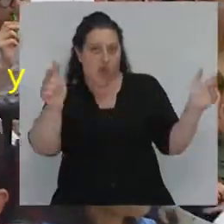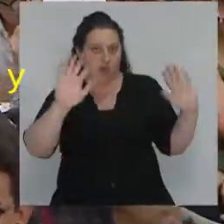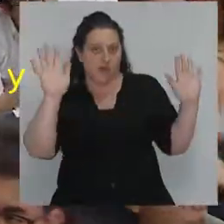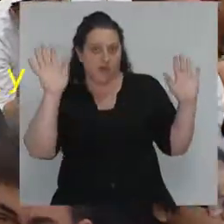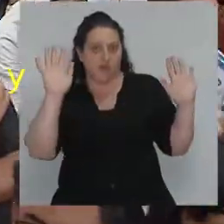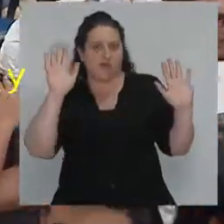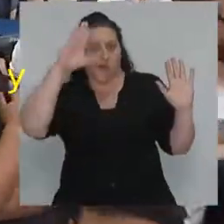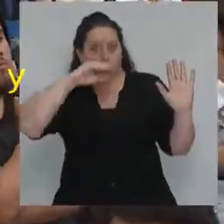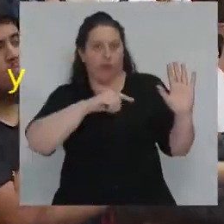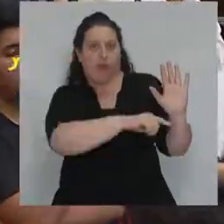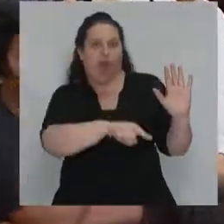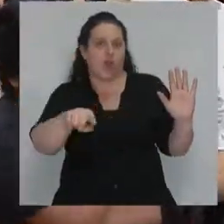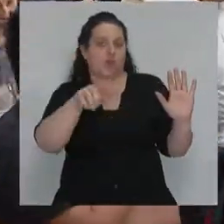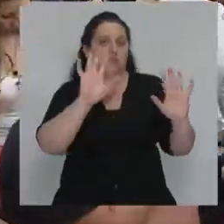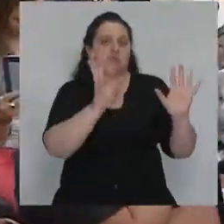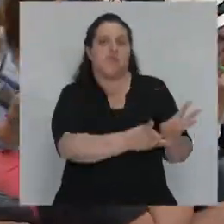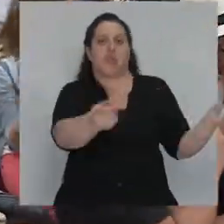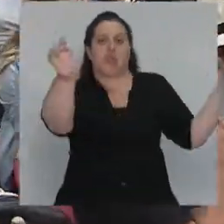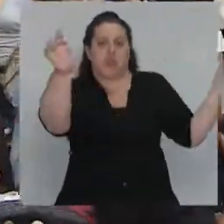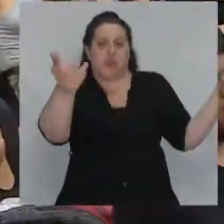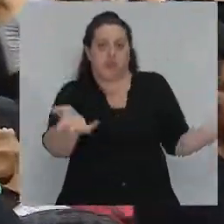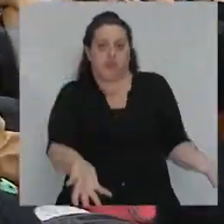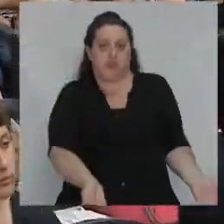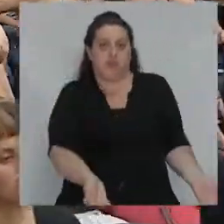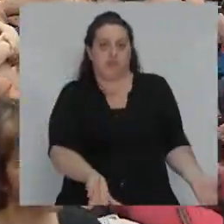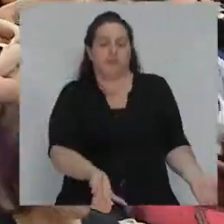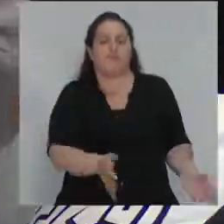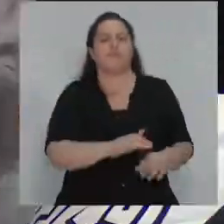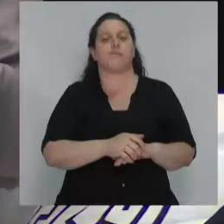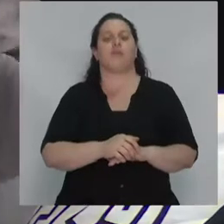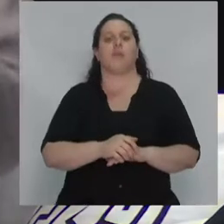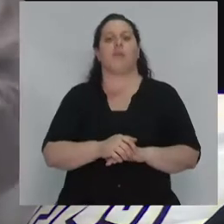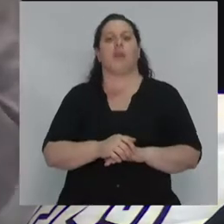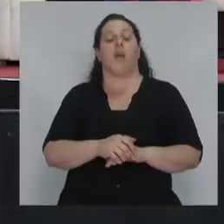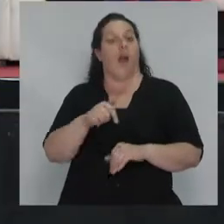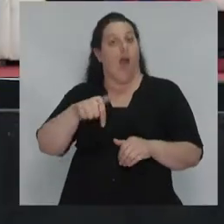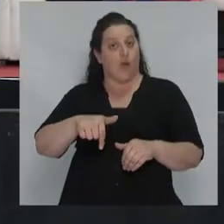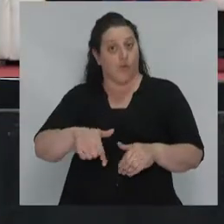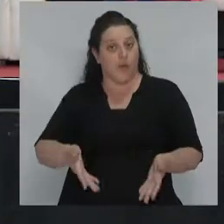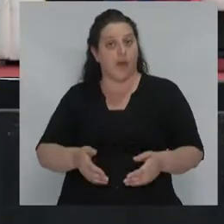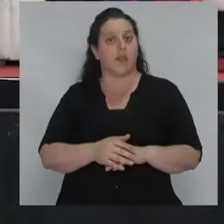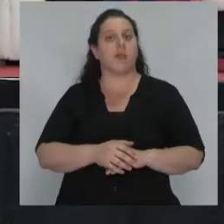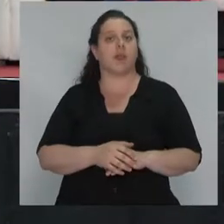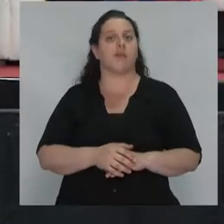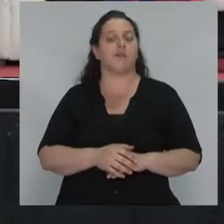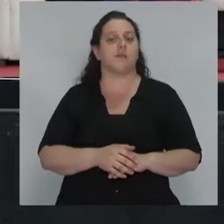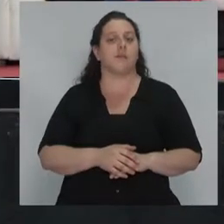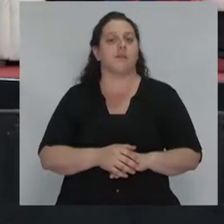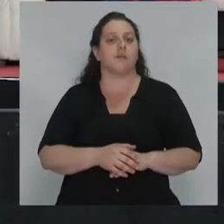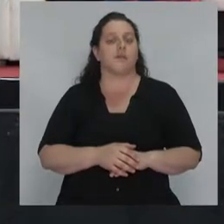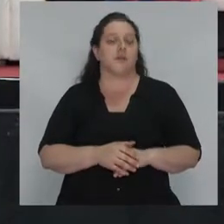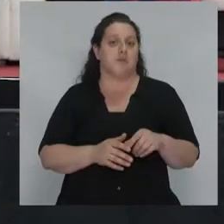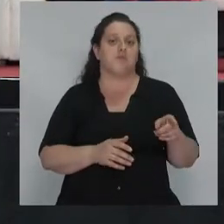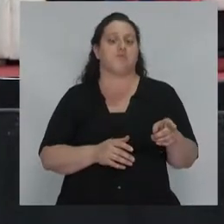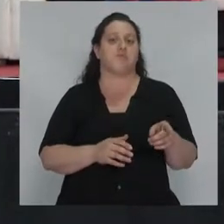clase obrera había desaparecido pero actualmente es